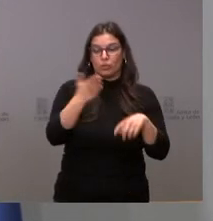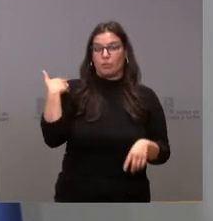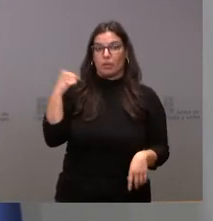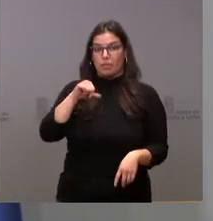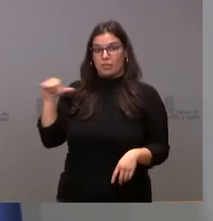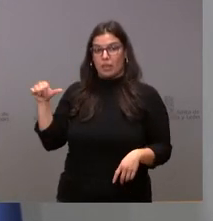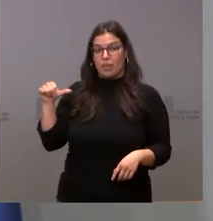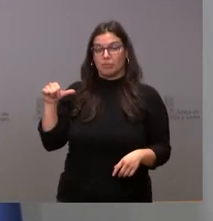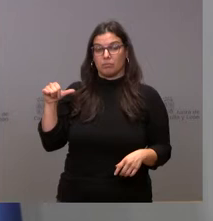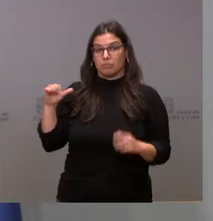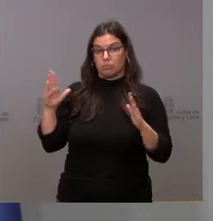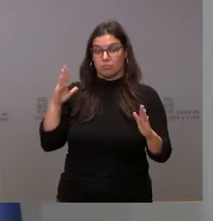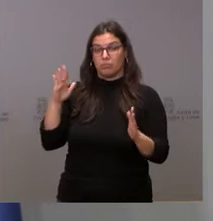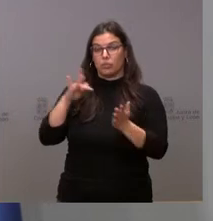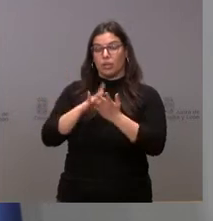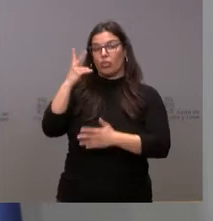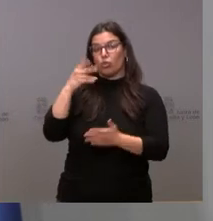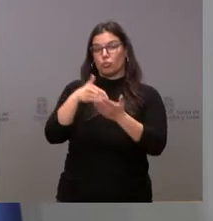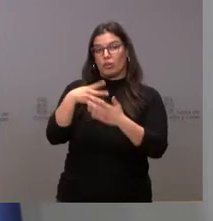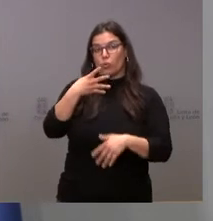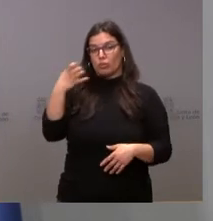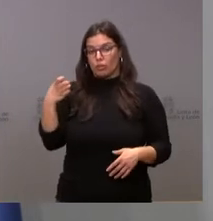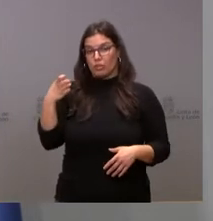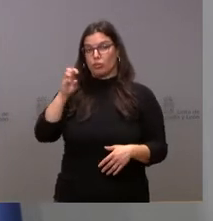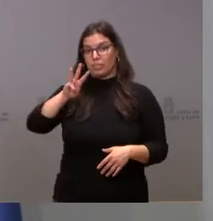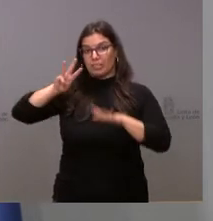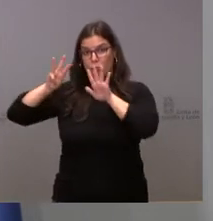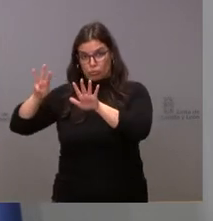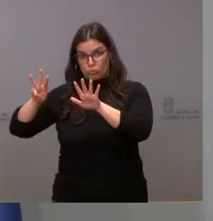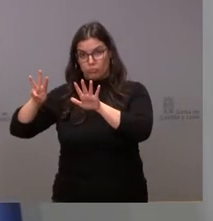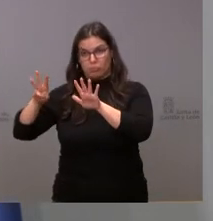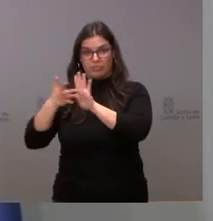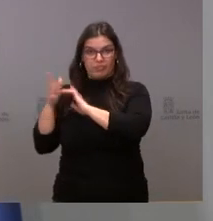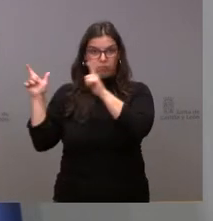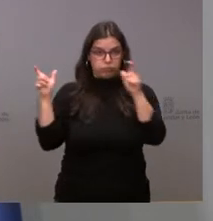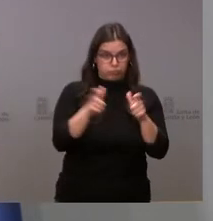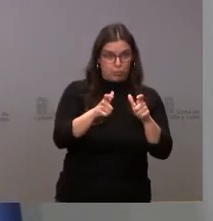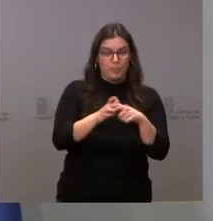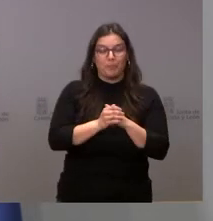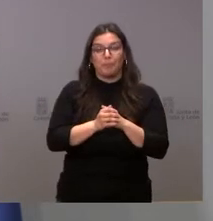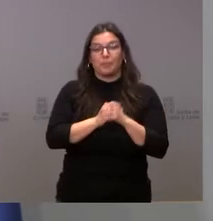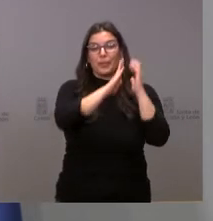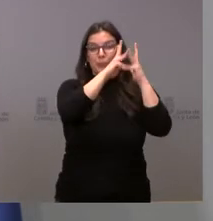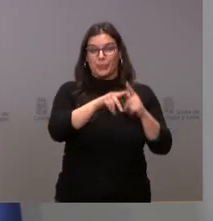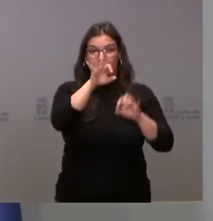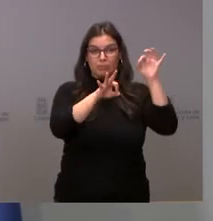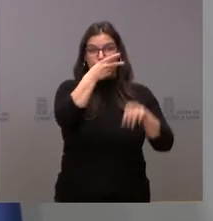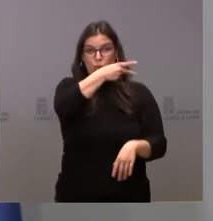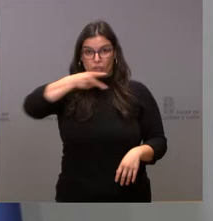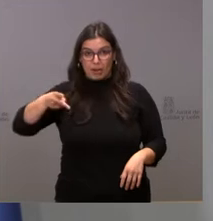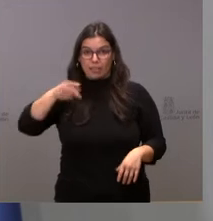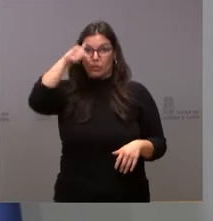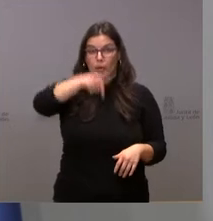pasada, en esta fecha, fueron 2.438. La incidencia a 14 días, hoy es